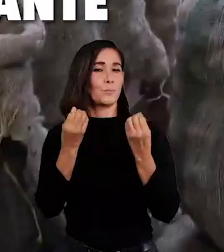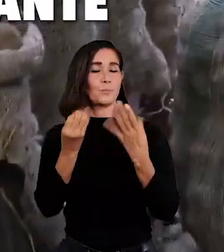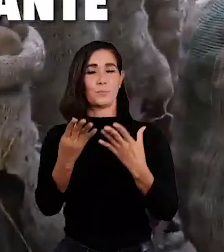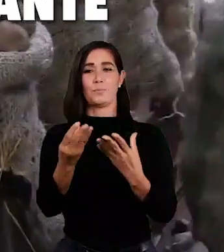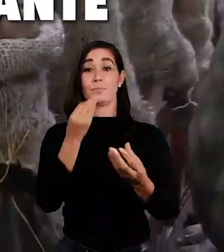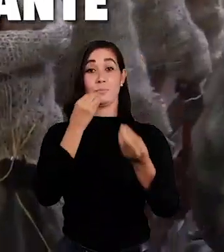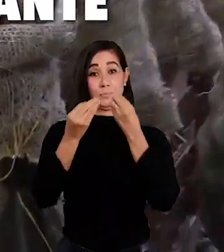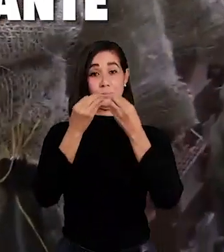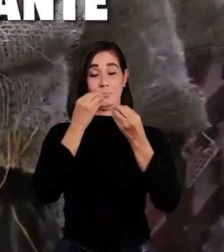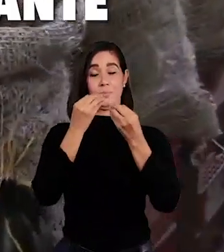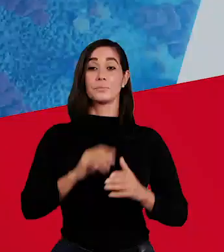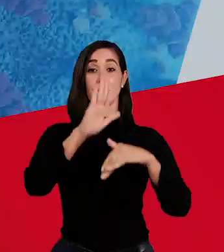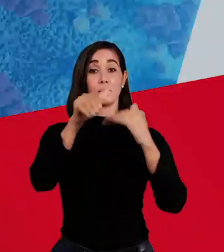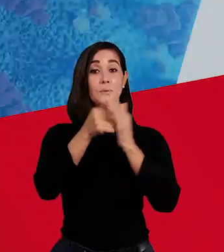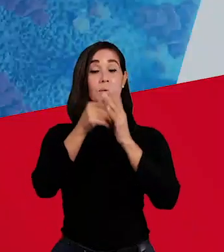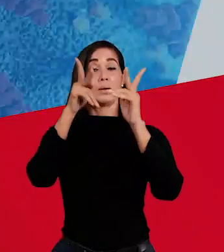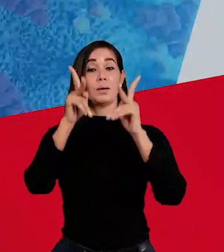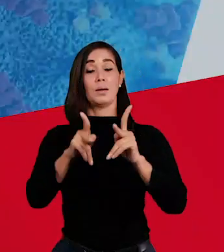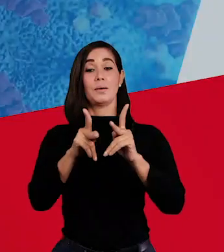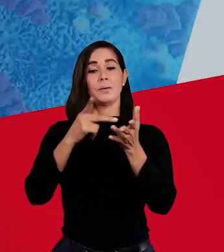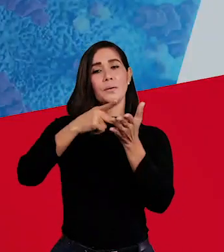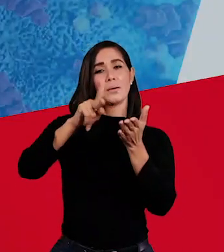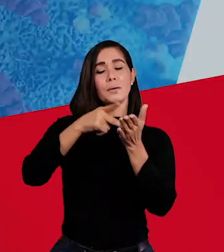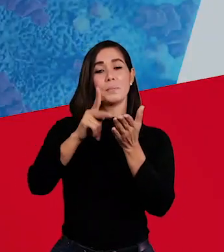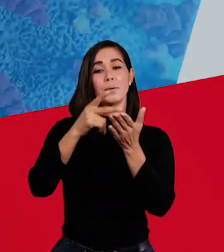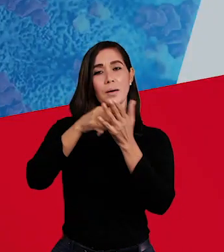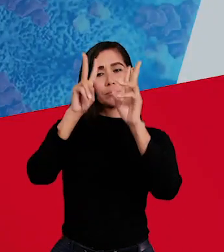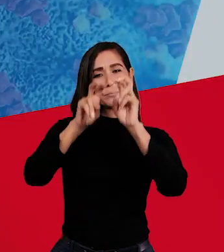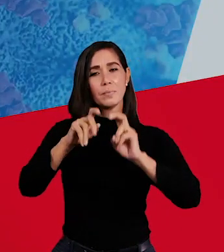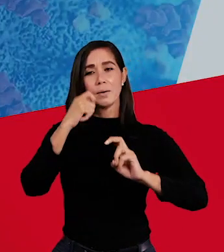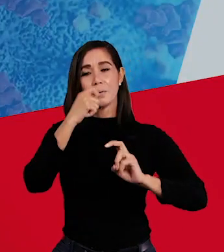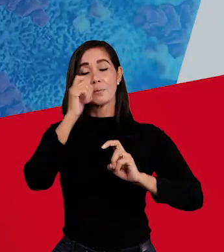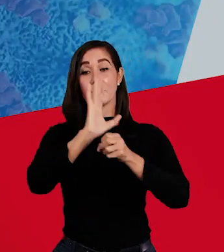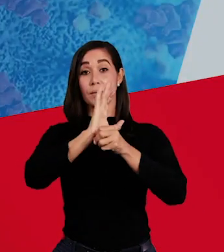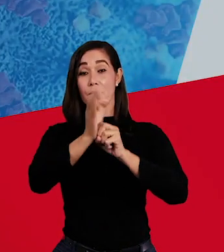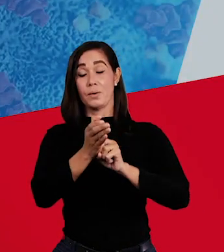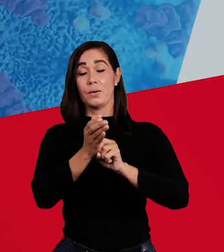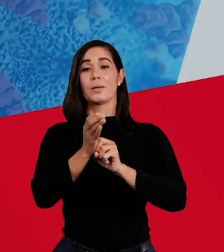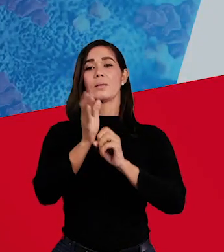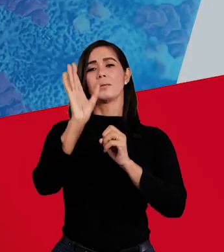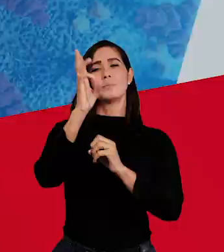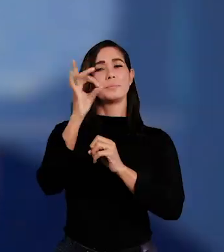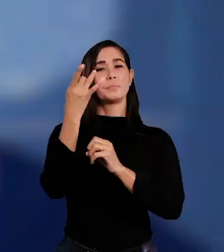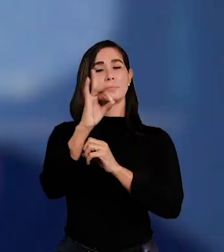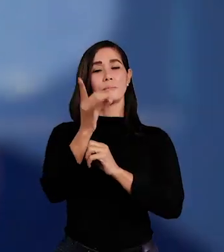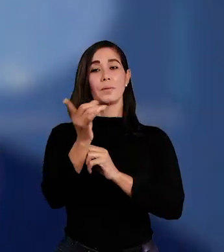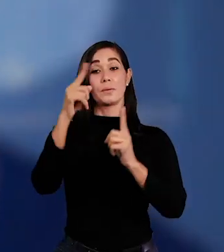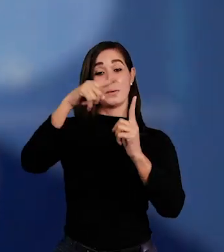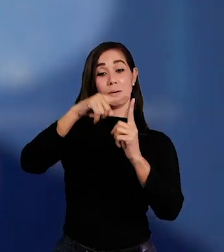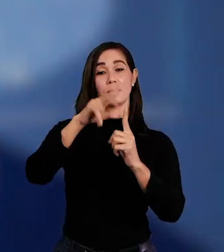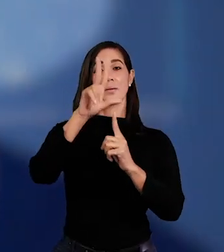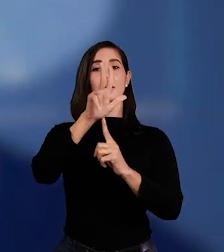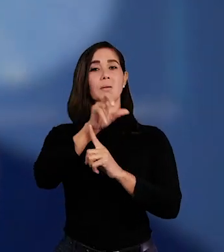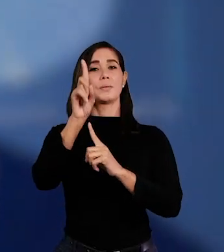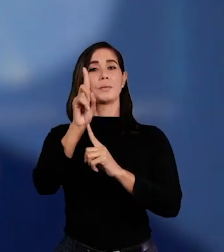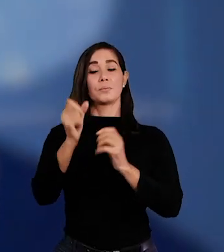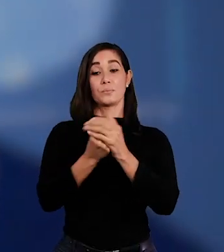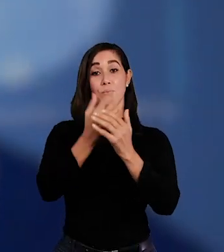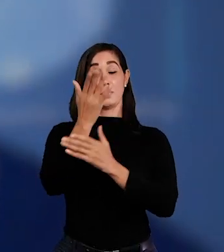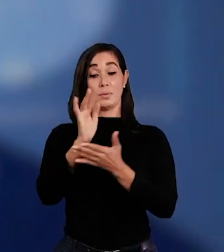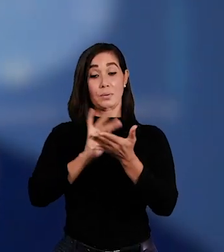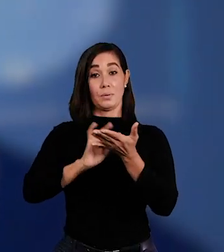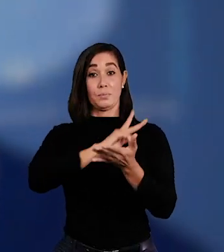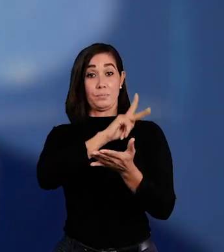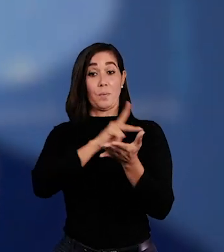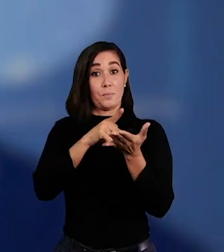Hay abundante comida. Las personas que se costearon la prueba PCR del COVID-19 entre el 18 y 31 de marzo